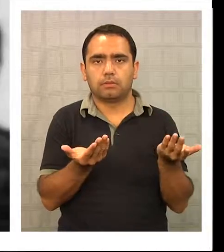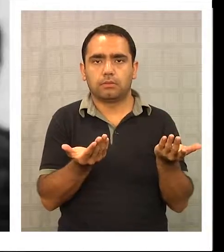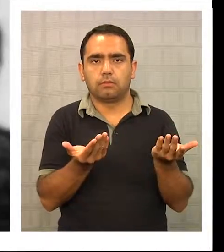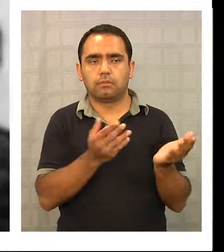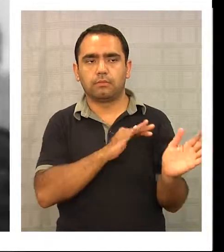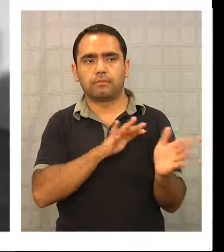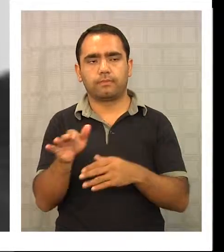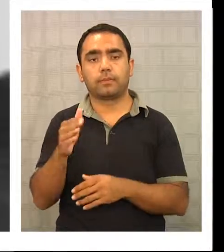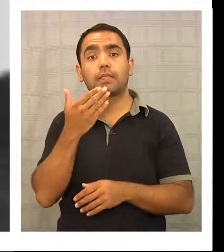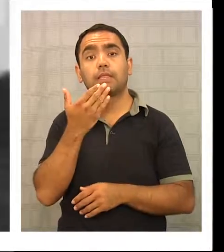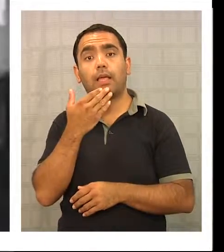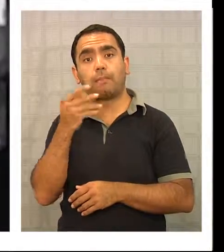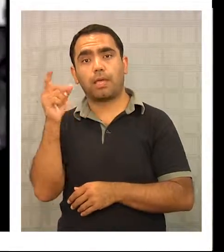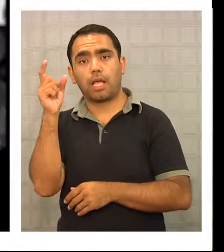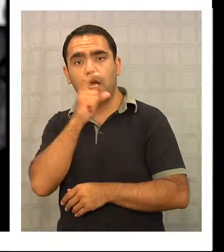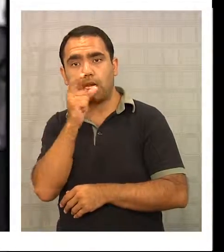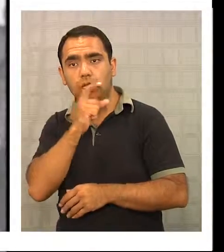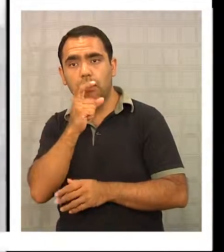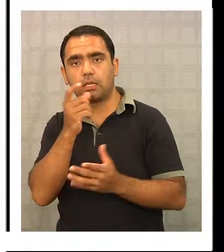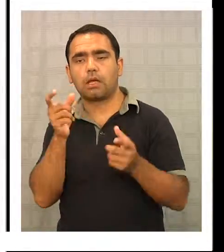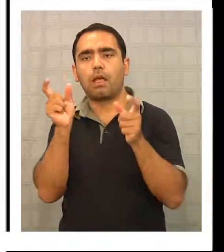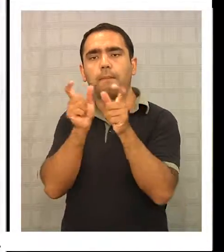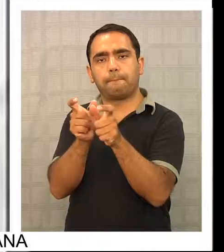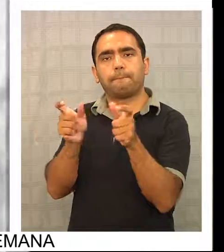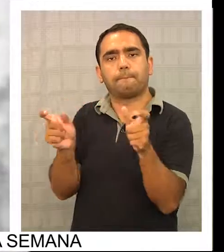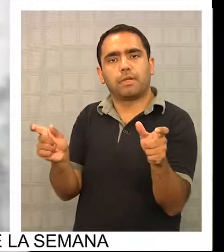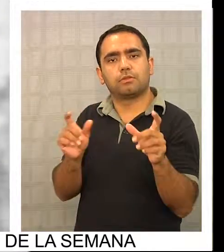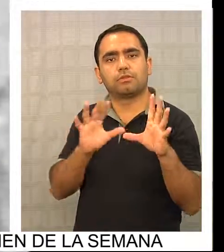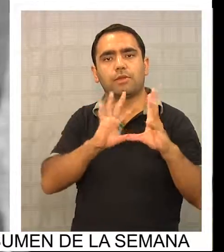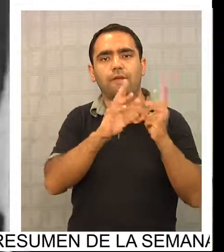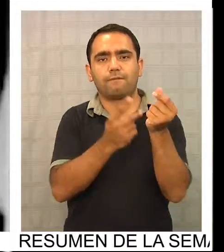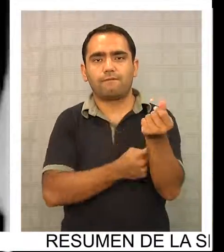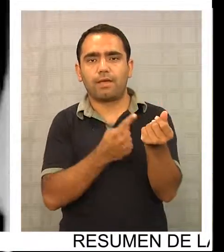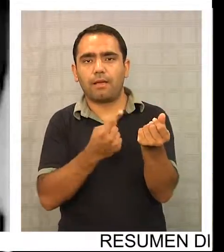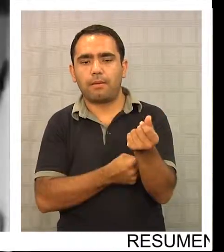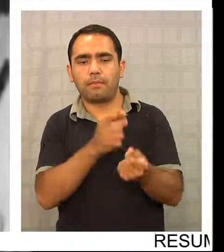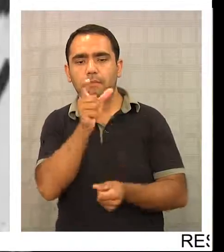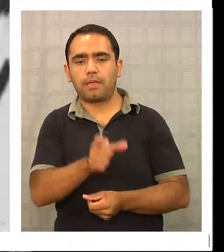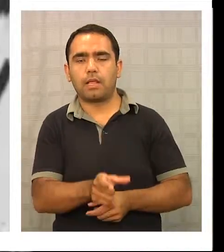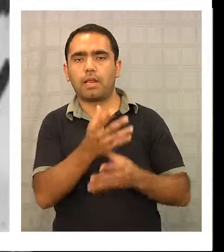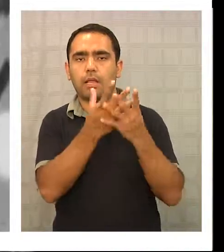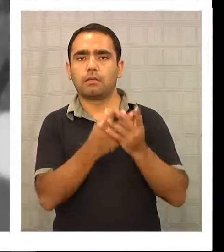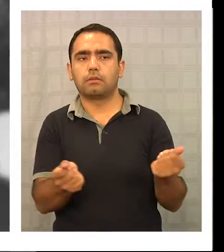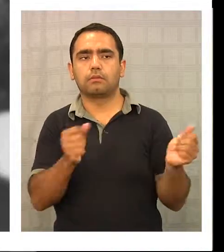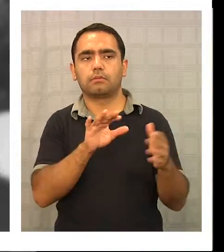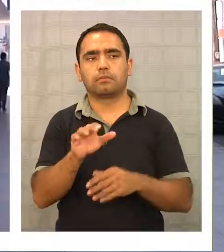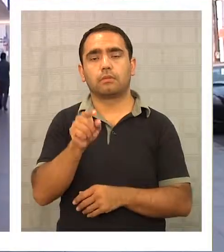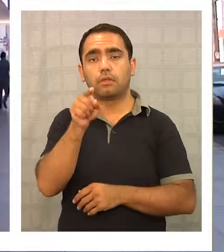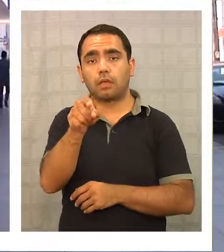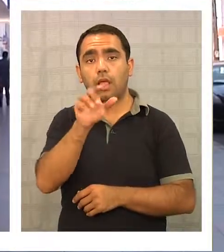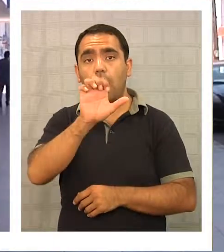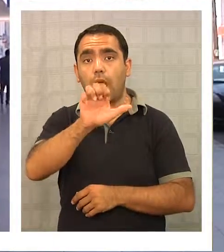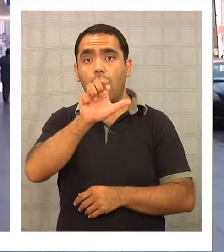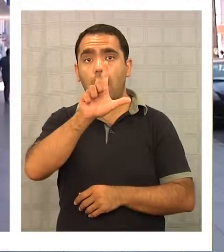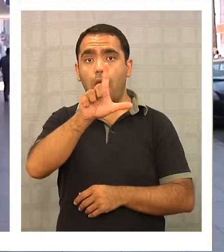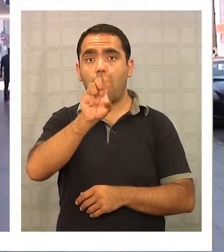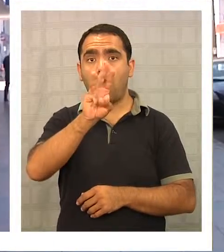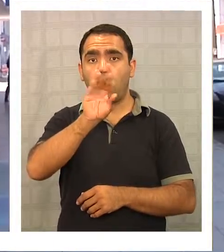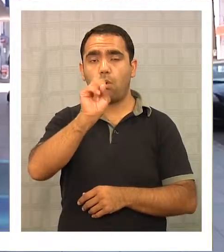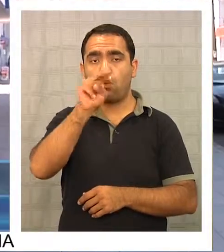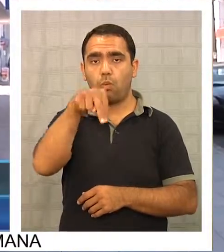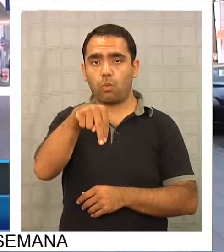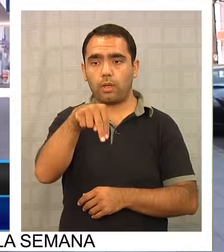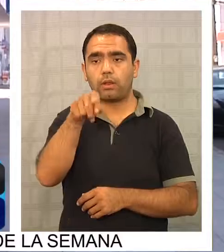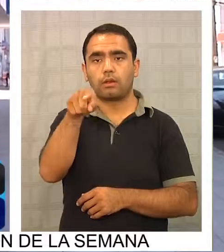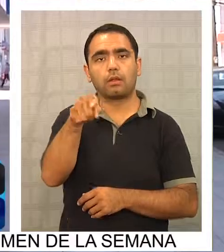críticas vienen desde los familiares de detenidos desaparecidos. El expresidente Elwin fue un acérrimo opositor al gobierno